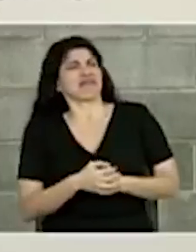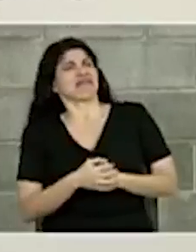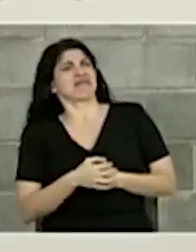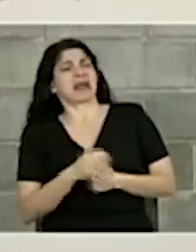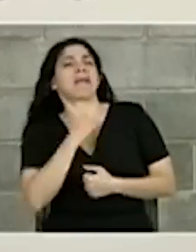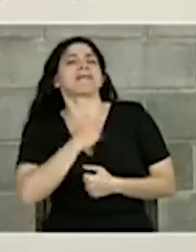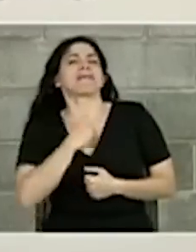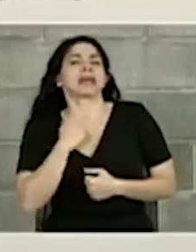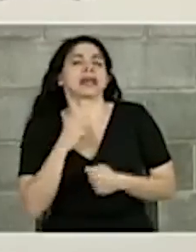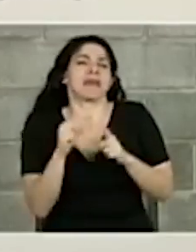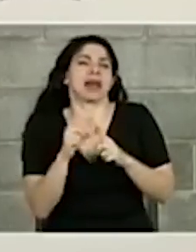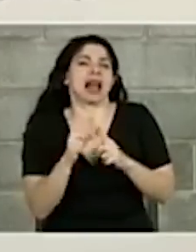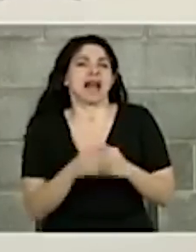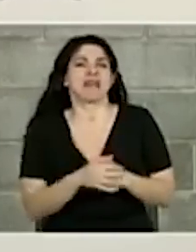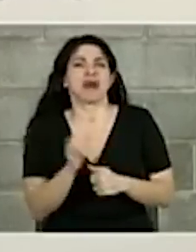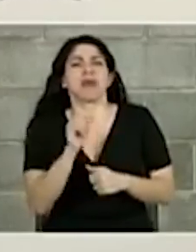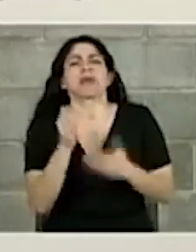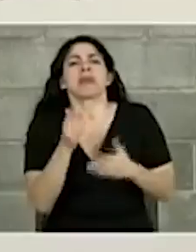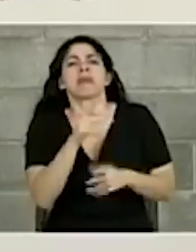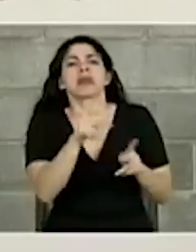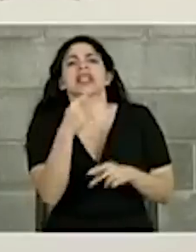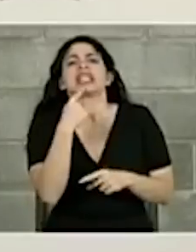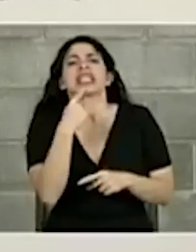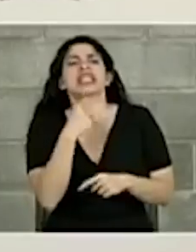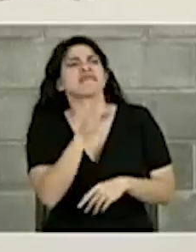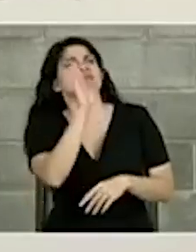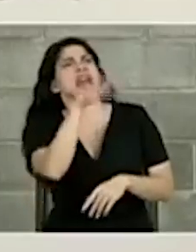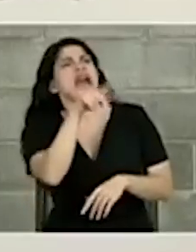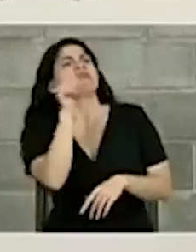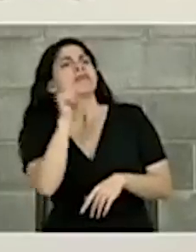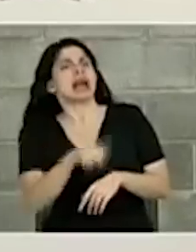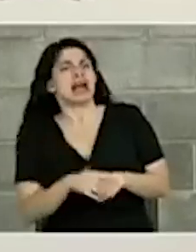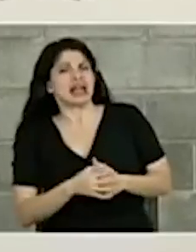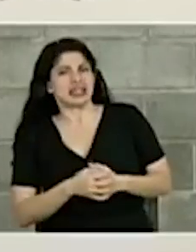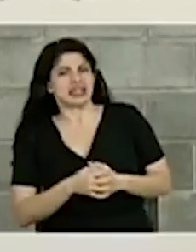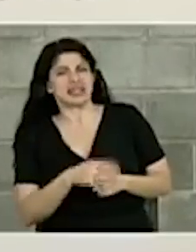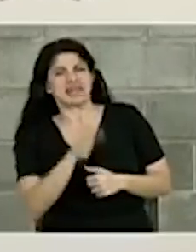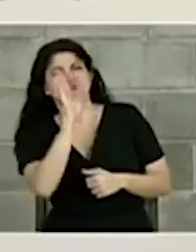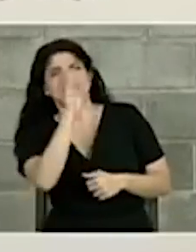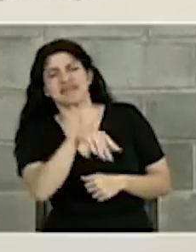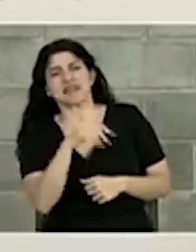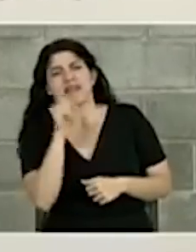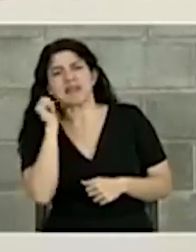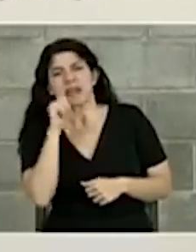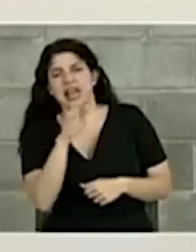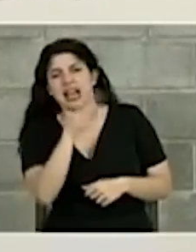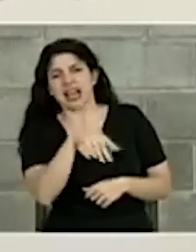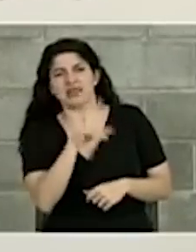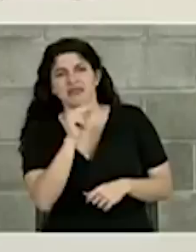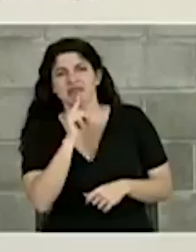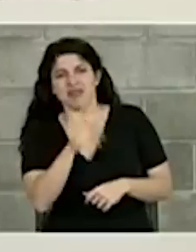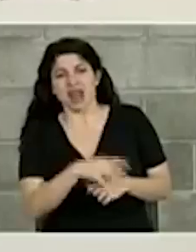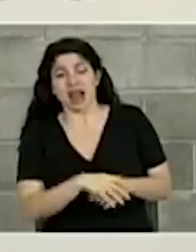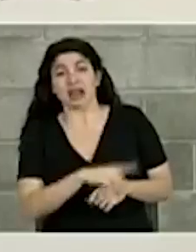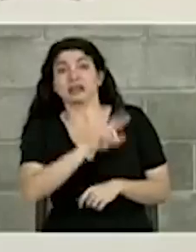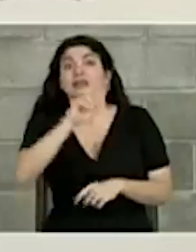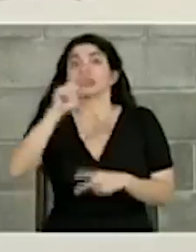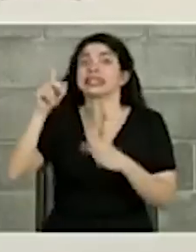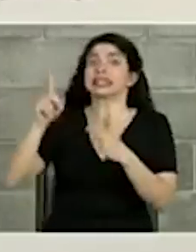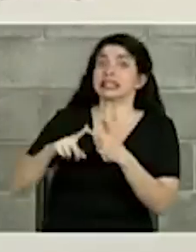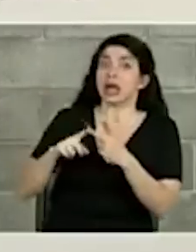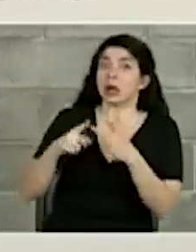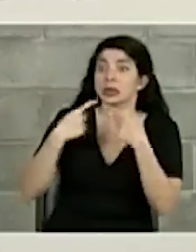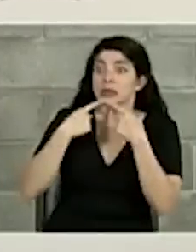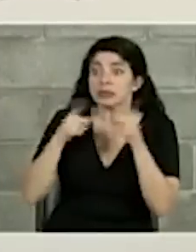perdón el lenguaje coloquial pero pudo decir son vainas son varas. La segunda proclama es